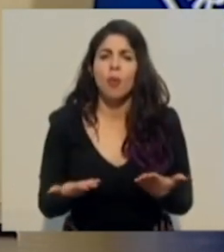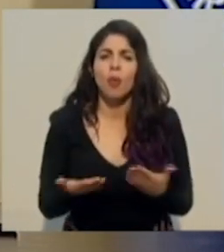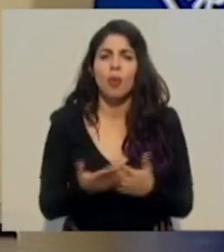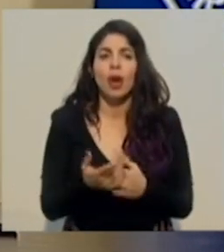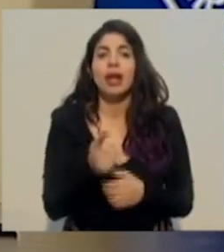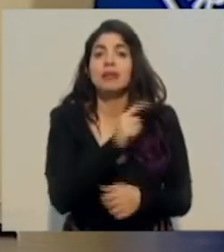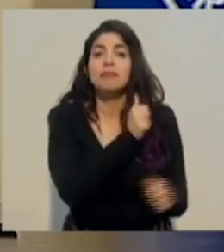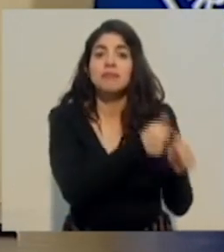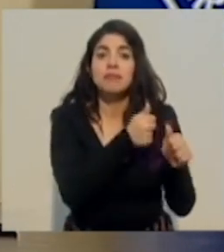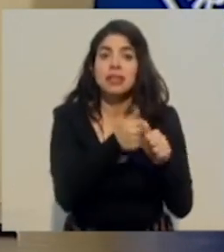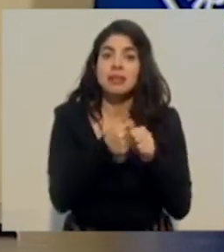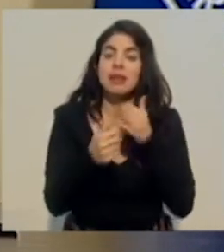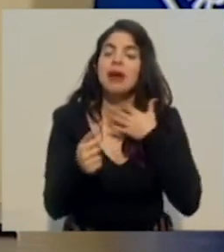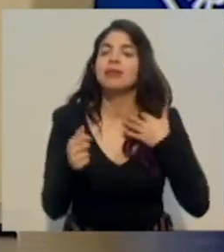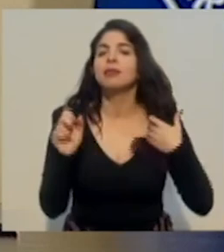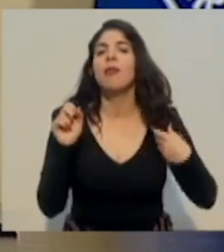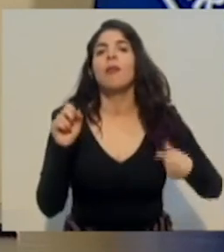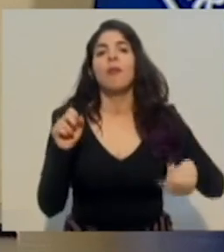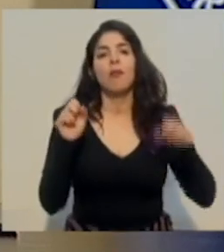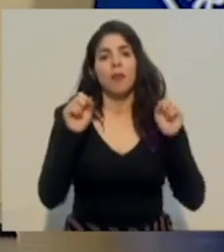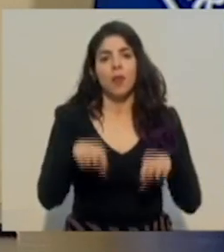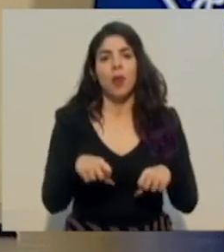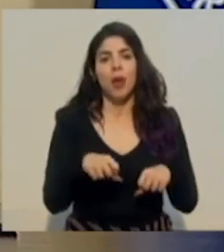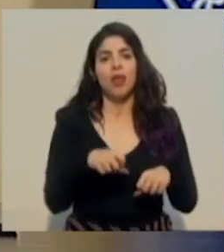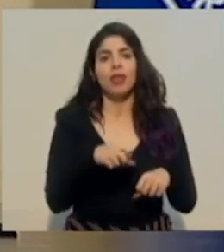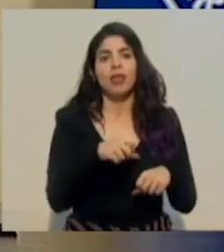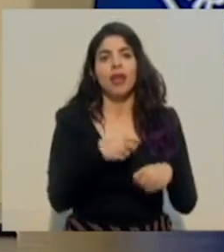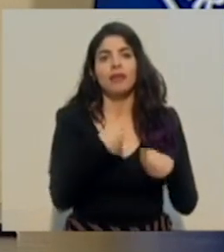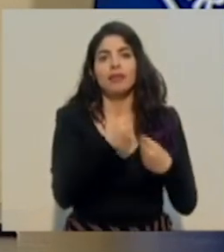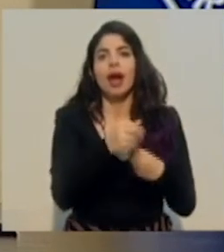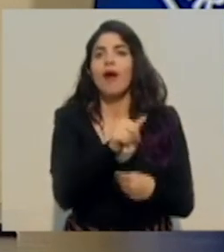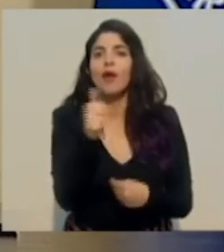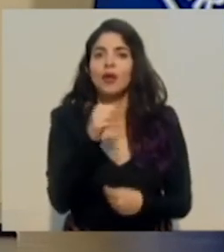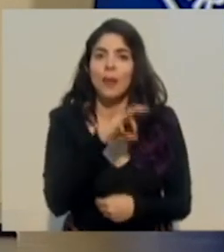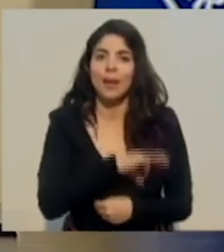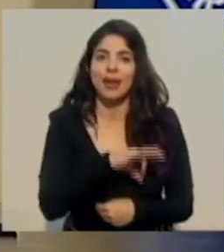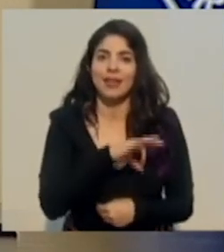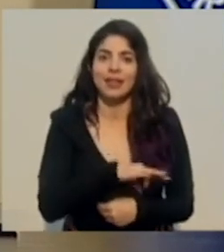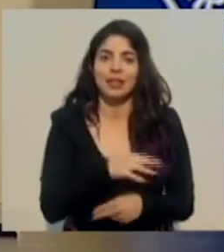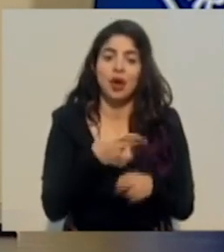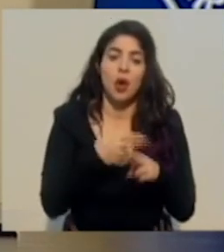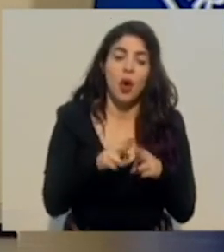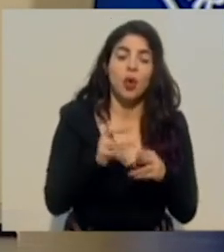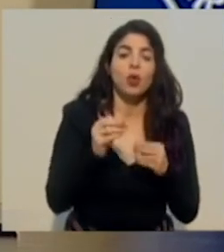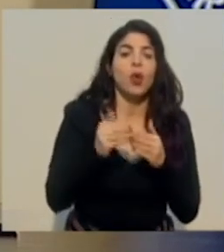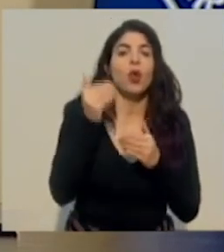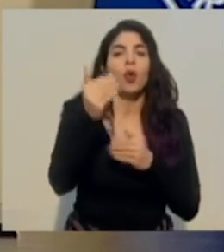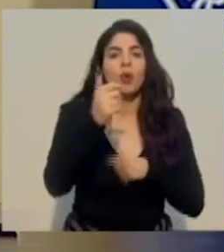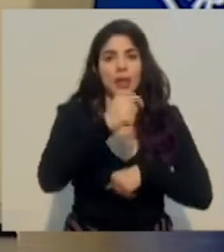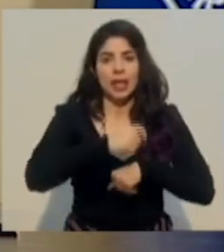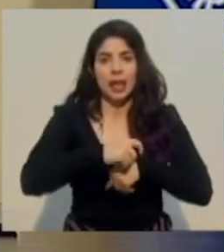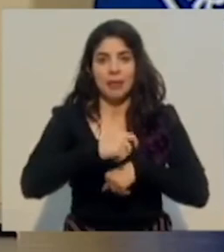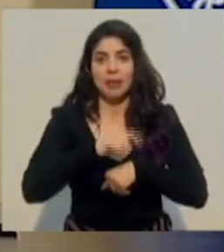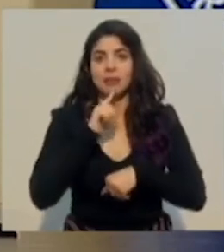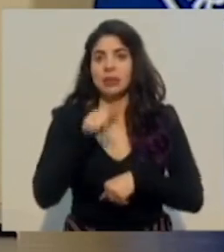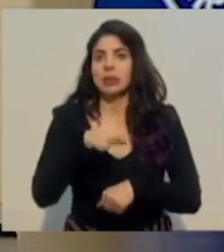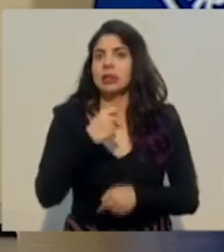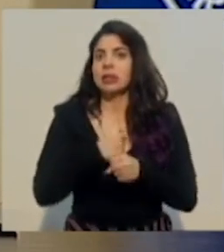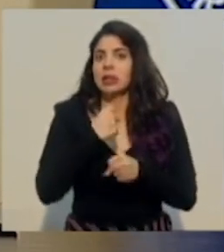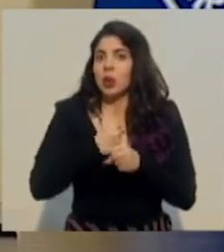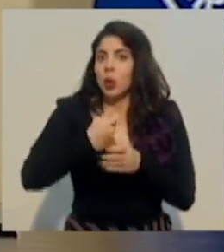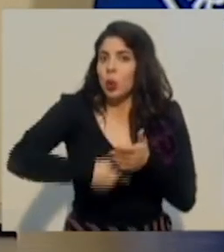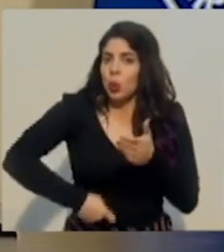objeto de otros beneficios en el corto y en el mediano plazo. Es una tarea dura, es una tarea articulada,